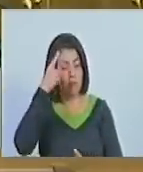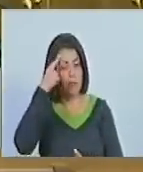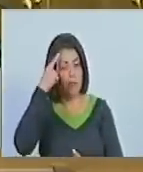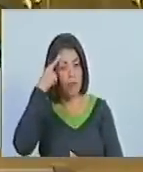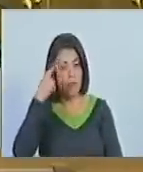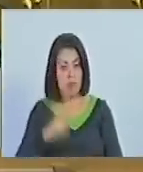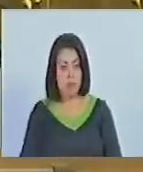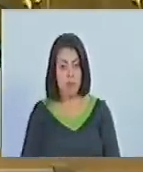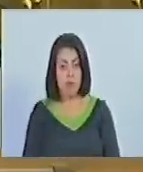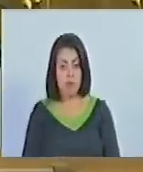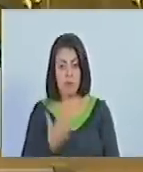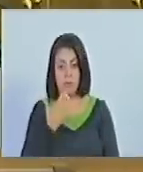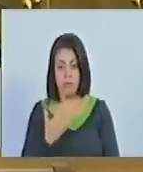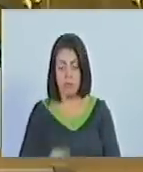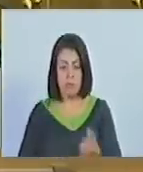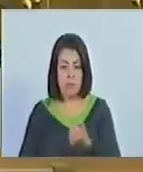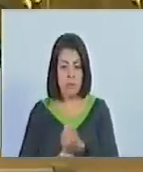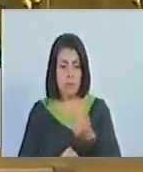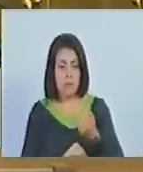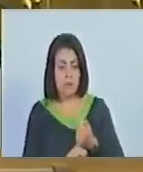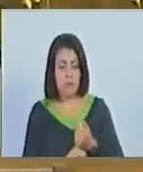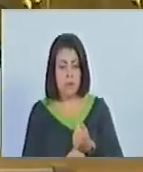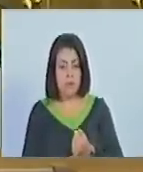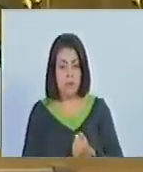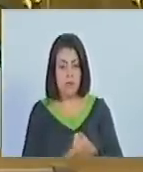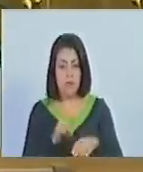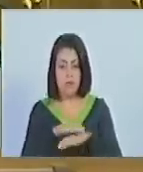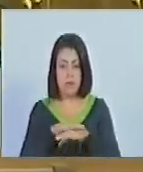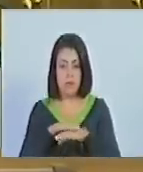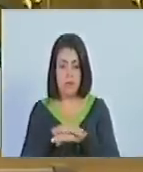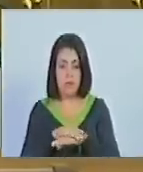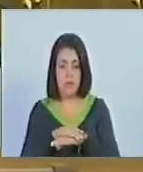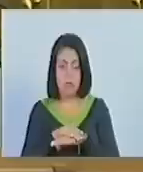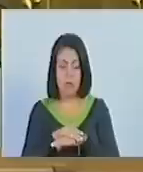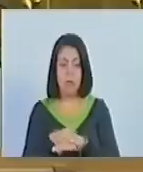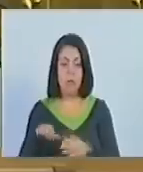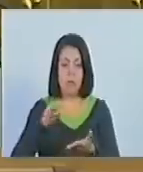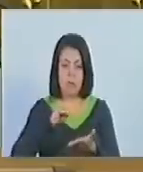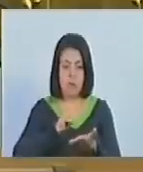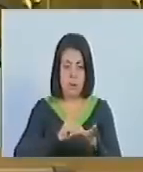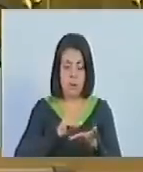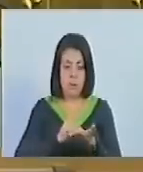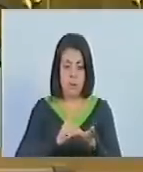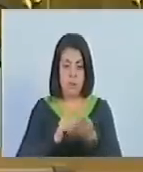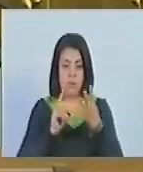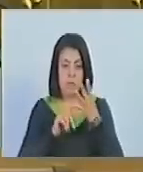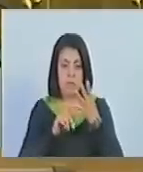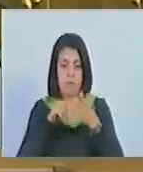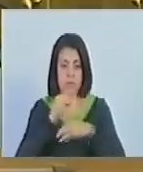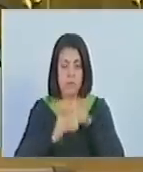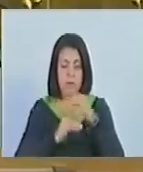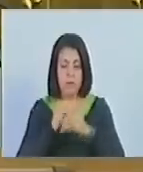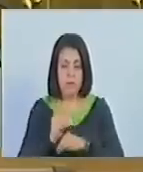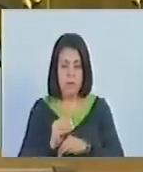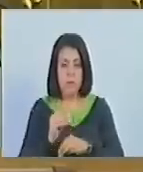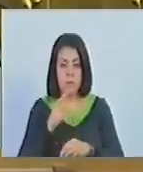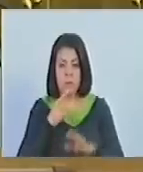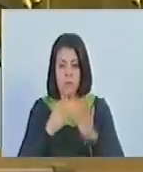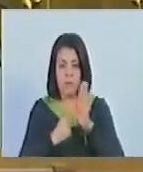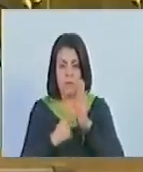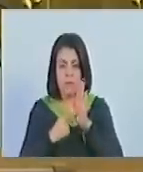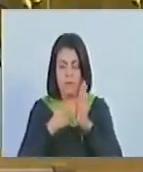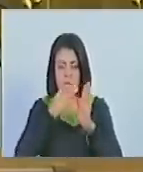y solidaria. Disculpe, Presidente, vuelvo a leer. Cuatro. Ejecución. Esta fase